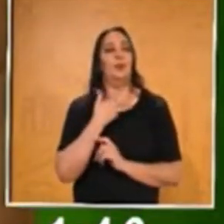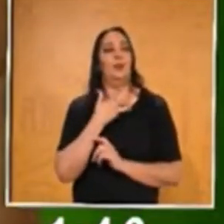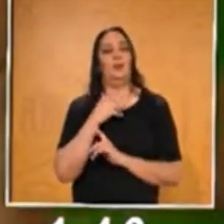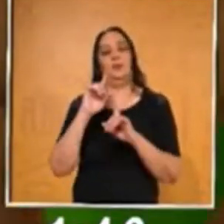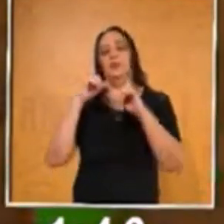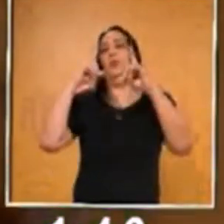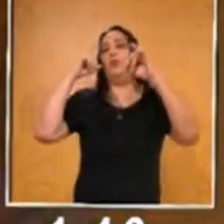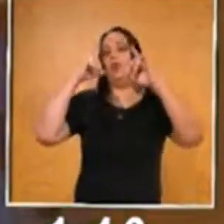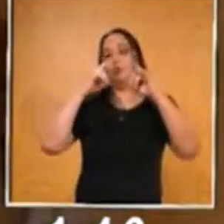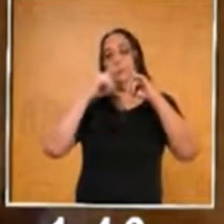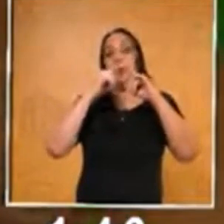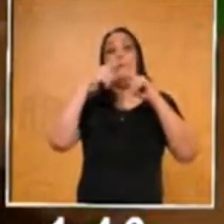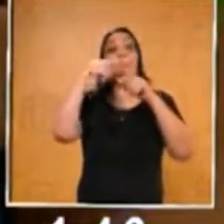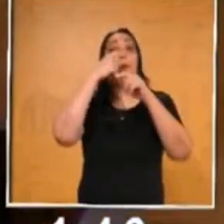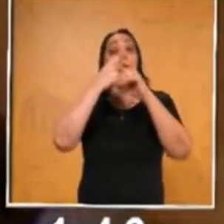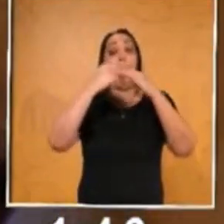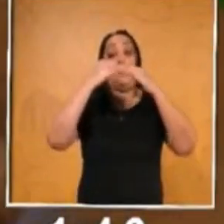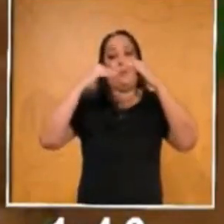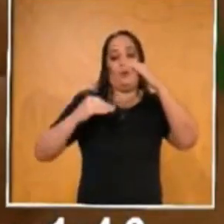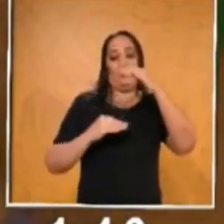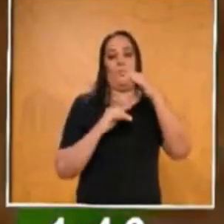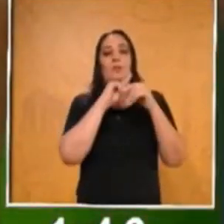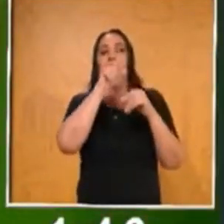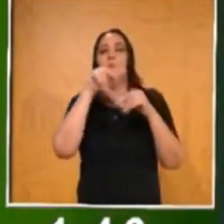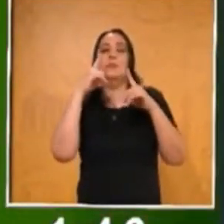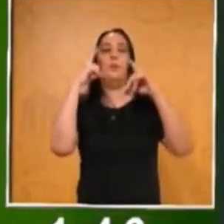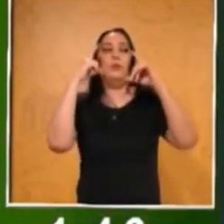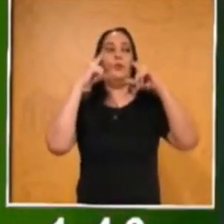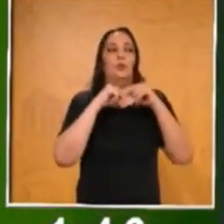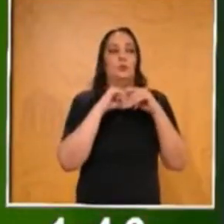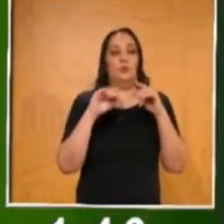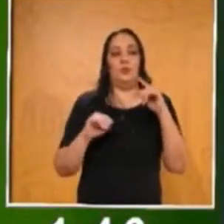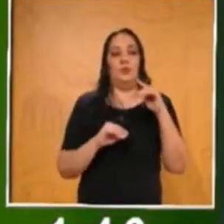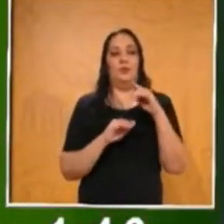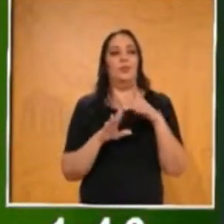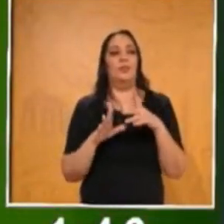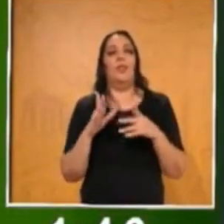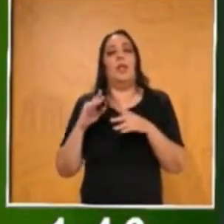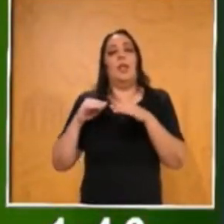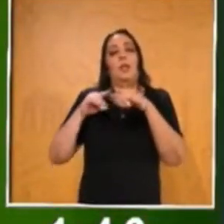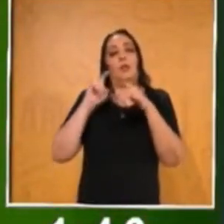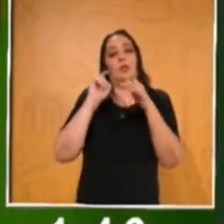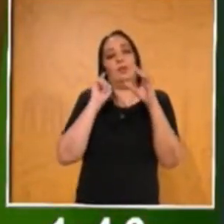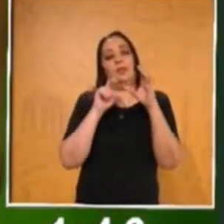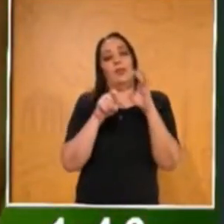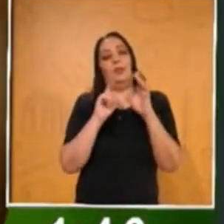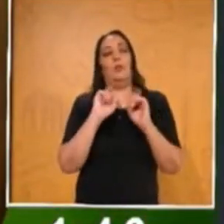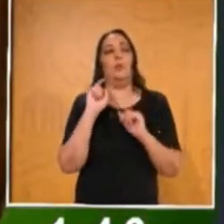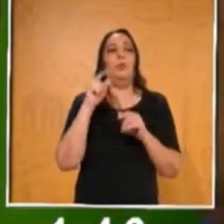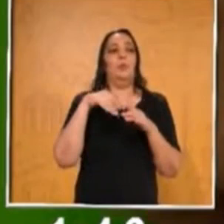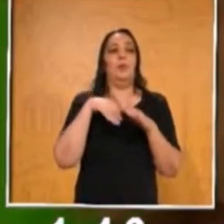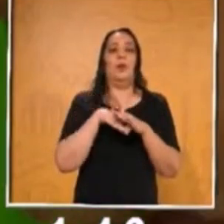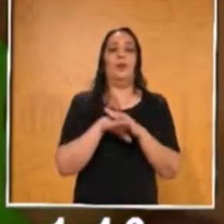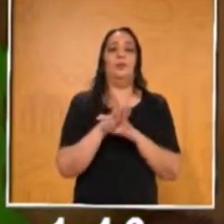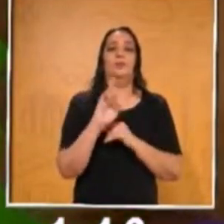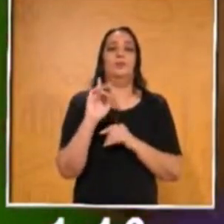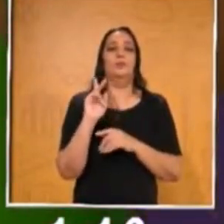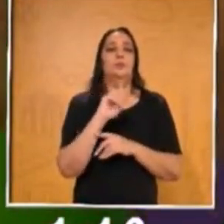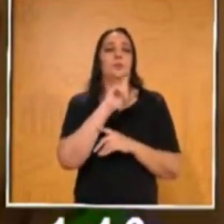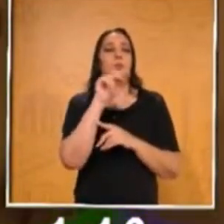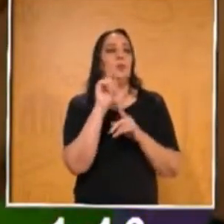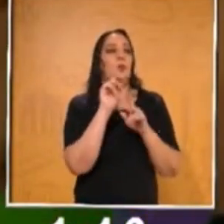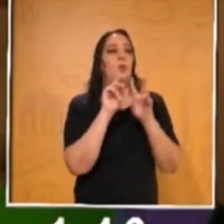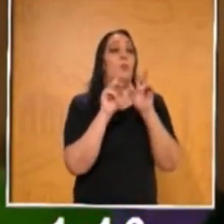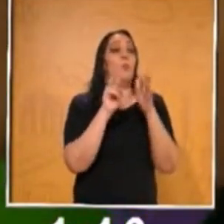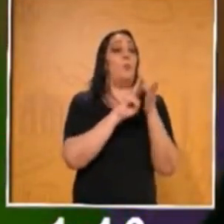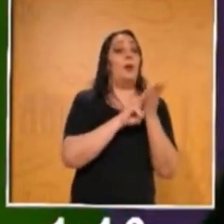imágenes. Al primer link que te aparezca, vas a entrar y ya que entres entre el cuadrito verde y